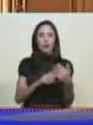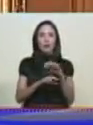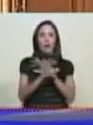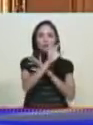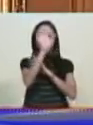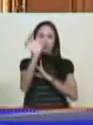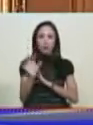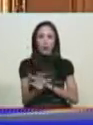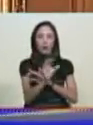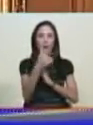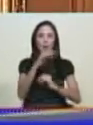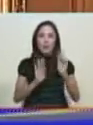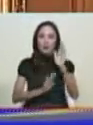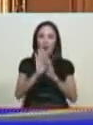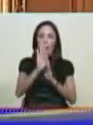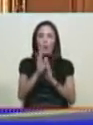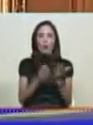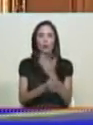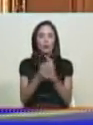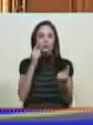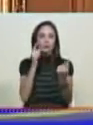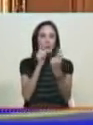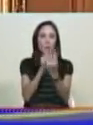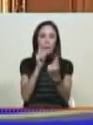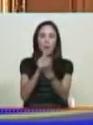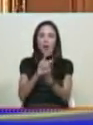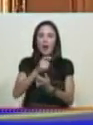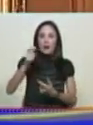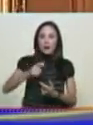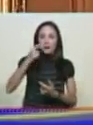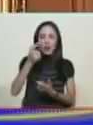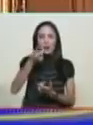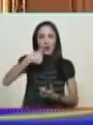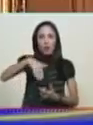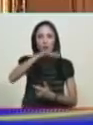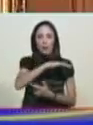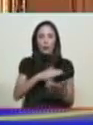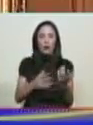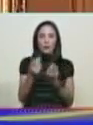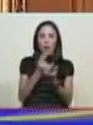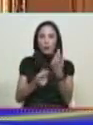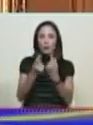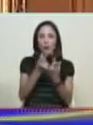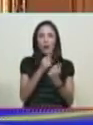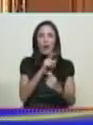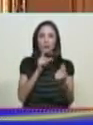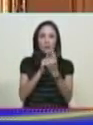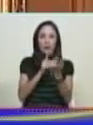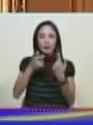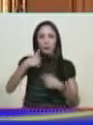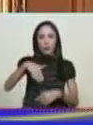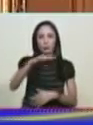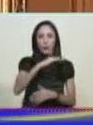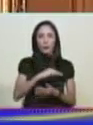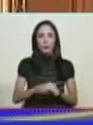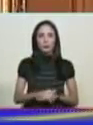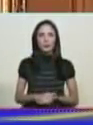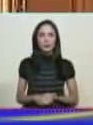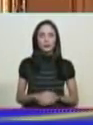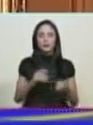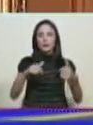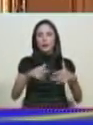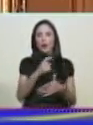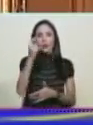de crecimiento de desarrollo de atención de las necesidades de satisfacción de las necesidades hoy es